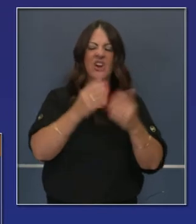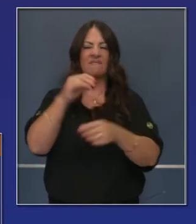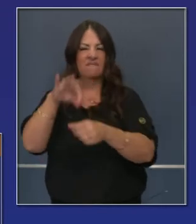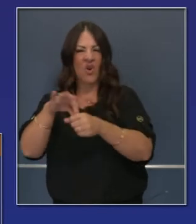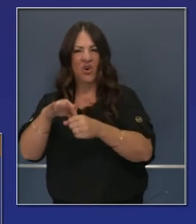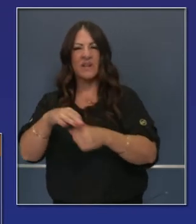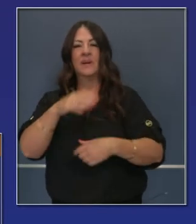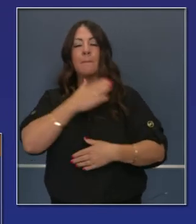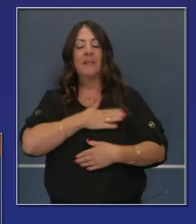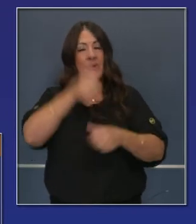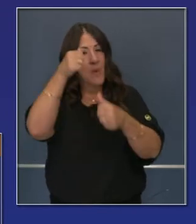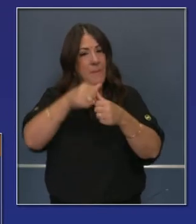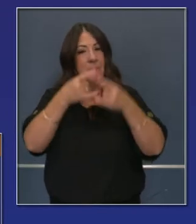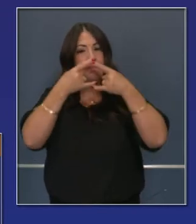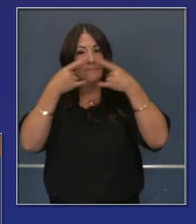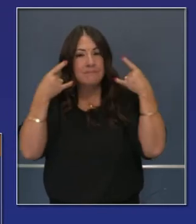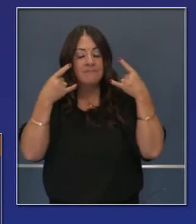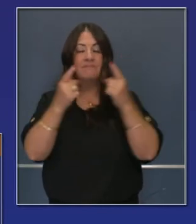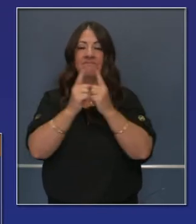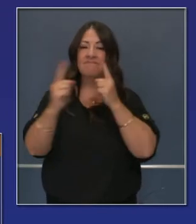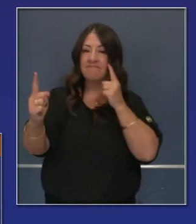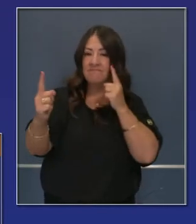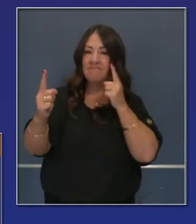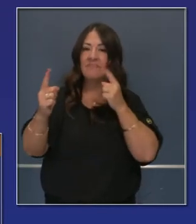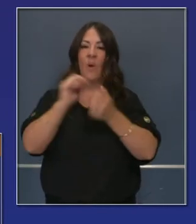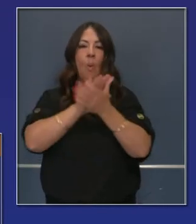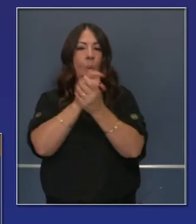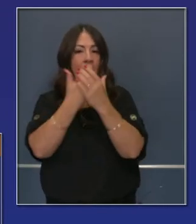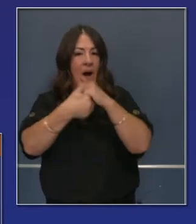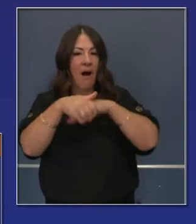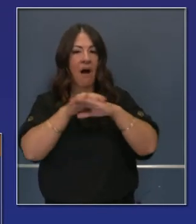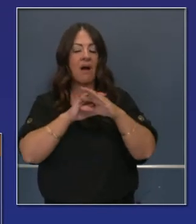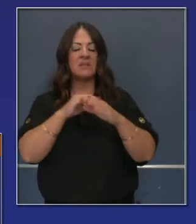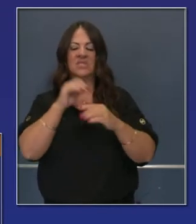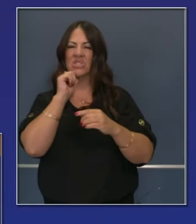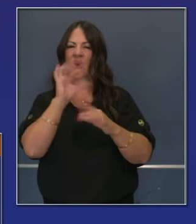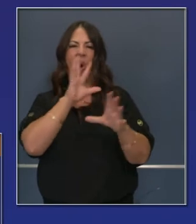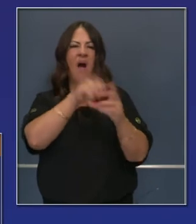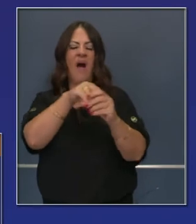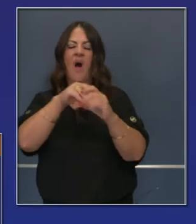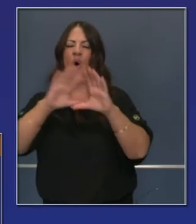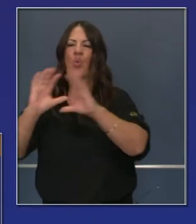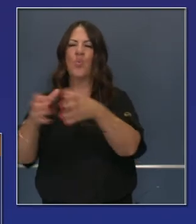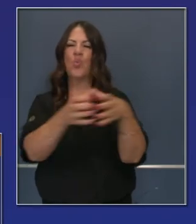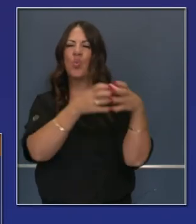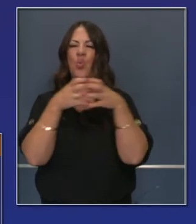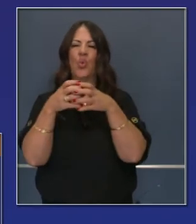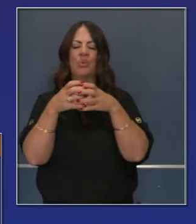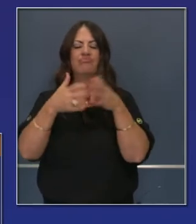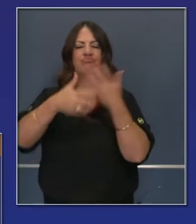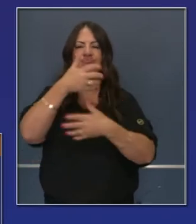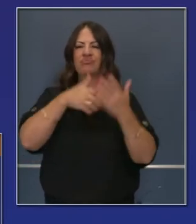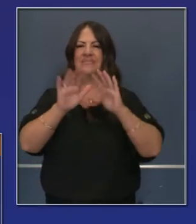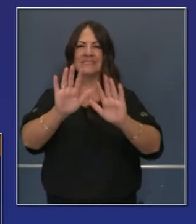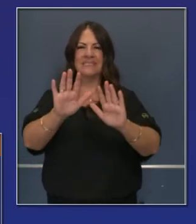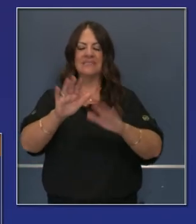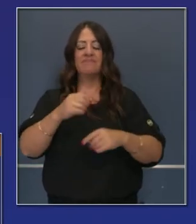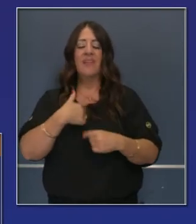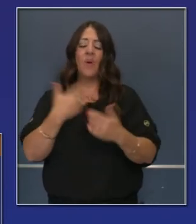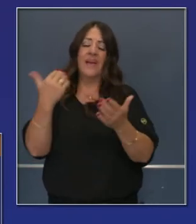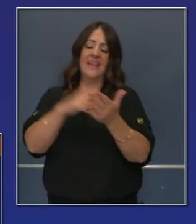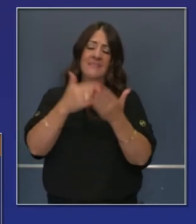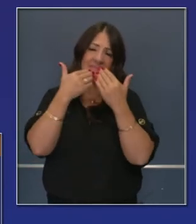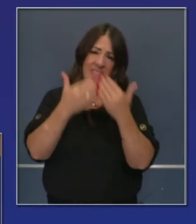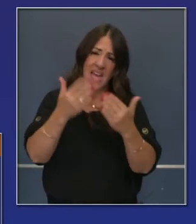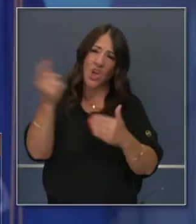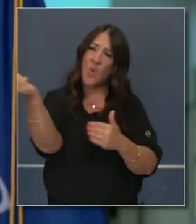distanciarse físicamente, de lavarse las manos. Y sigan con su vigilancia y mi expresión de gratitud es para